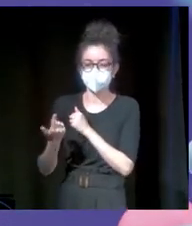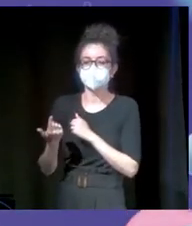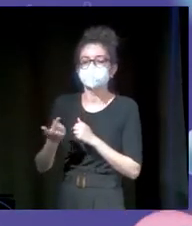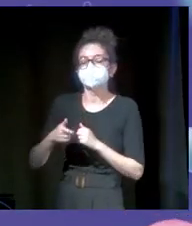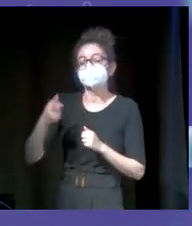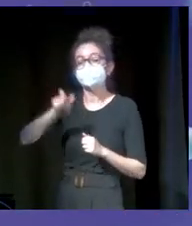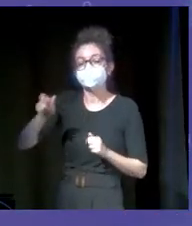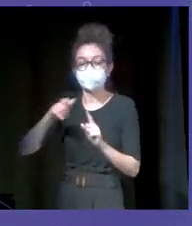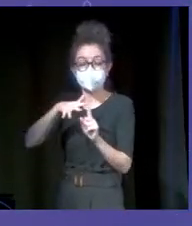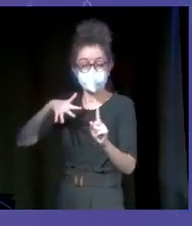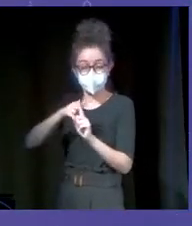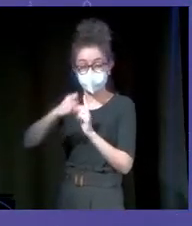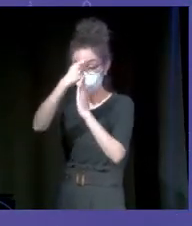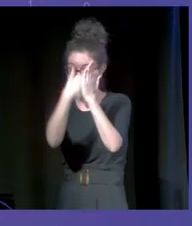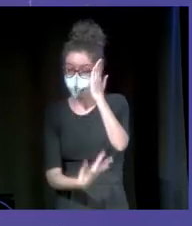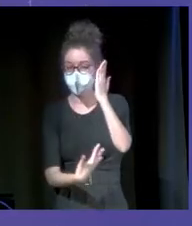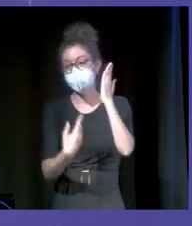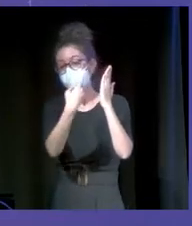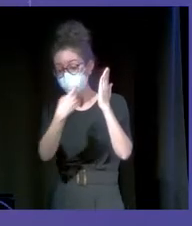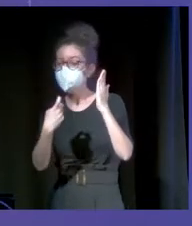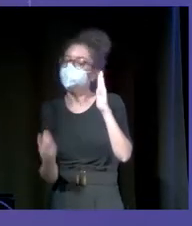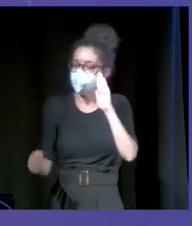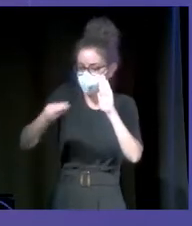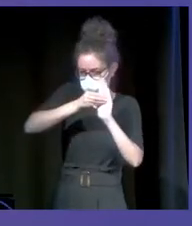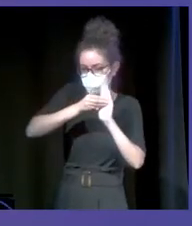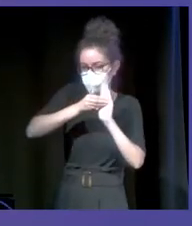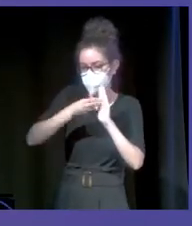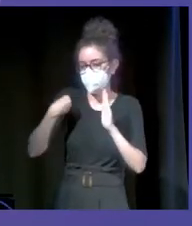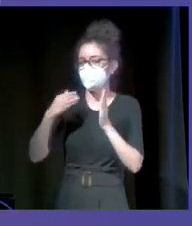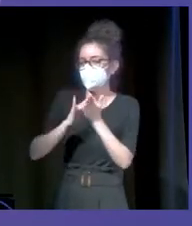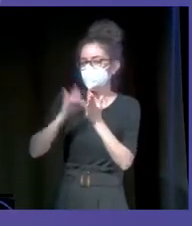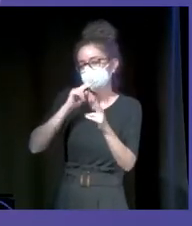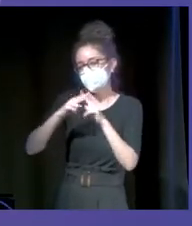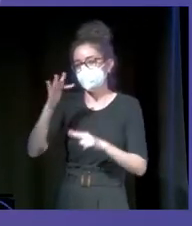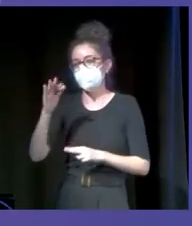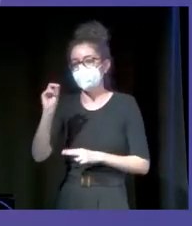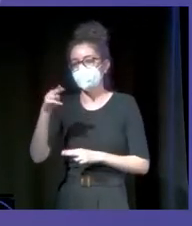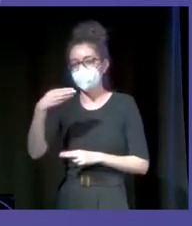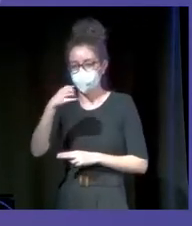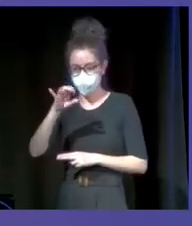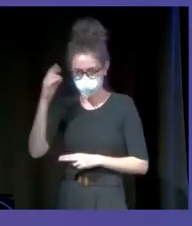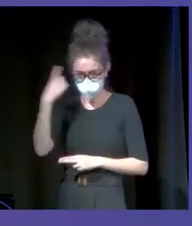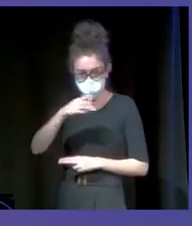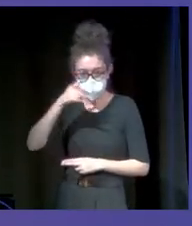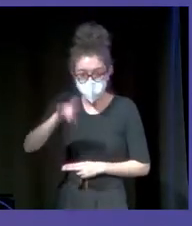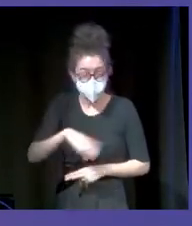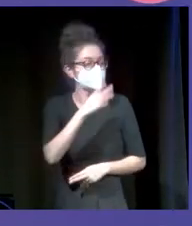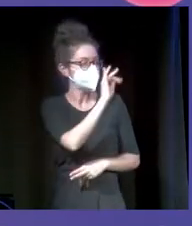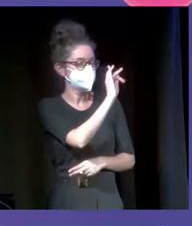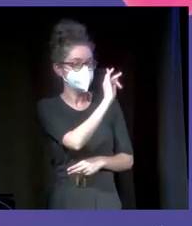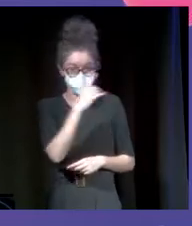influencers, según Forbes, que ya nos gustaría a más de uno aquí, a mí la primera. ¿Sabéis de quién estoy hablando? ¿Sí?